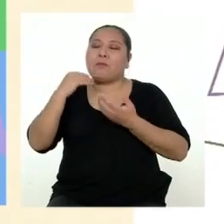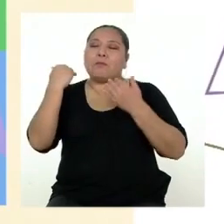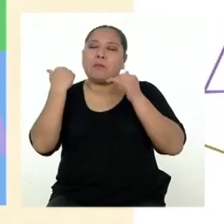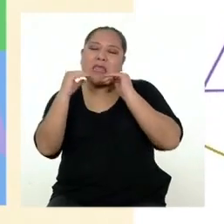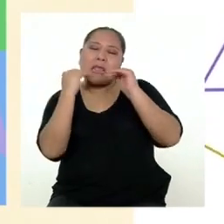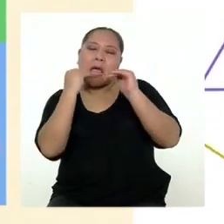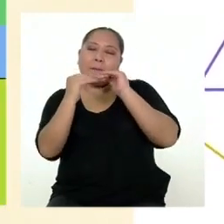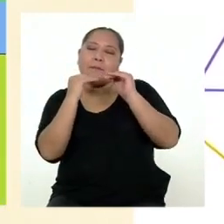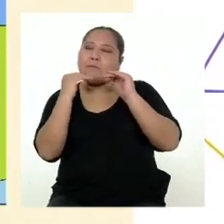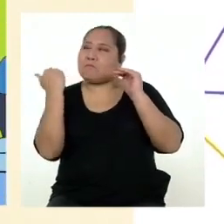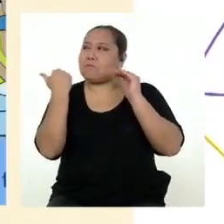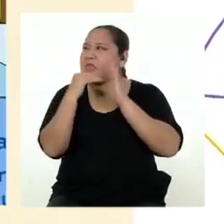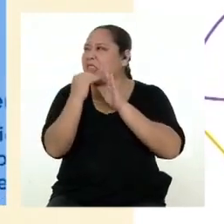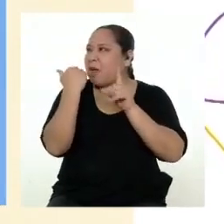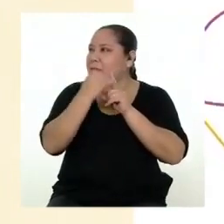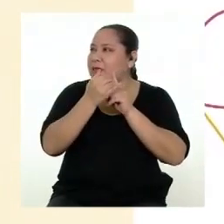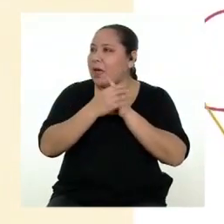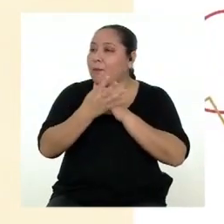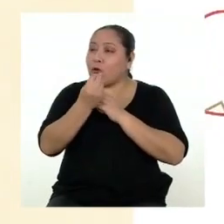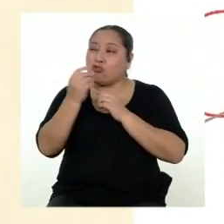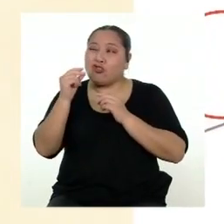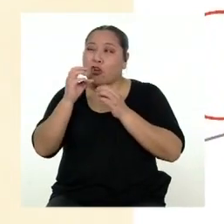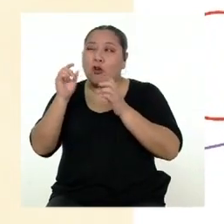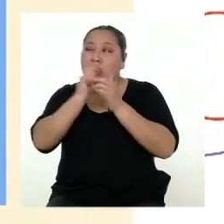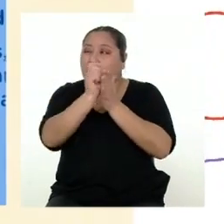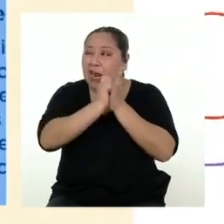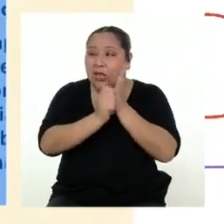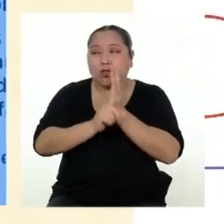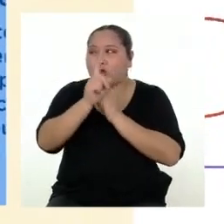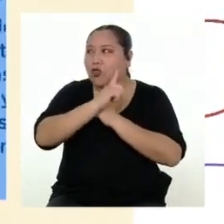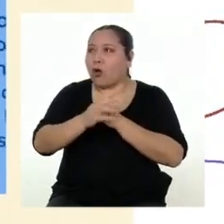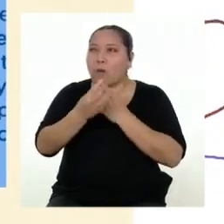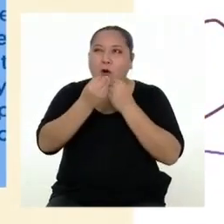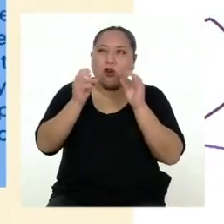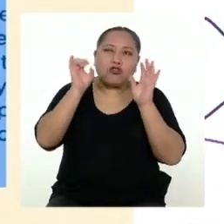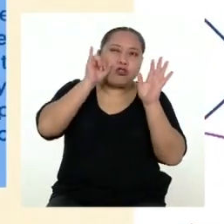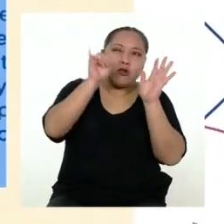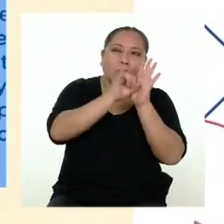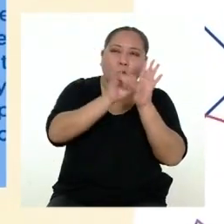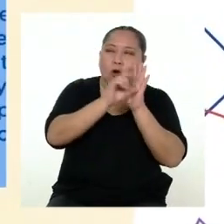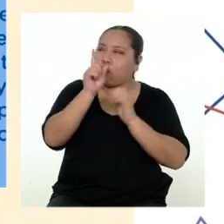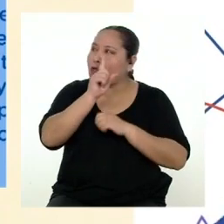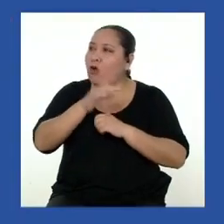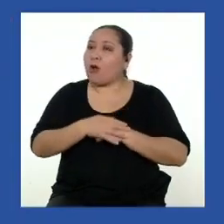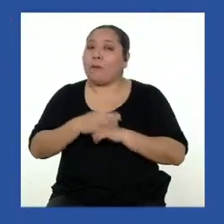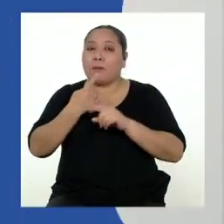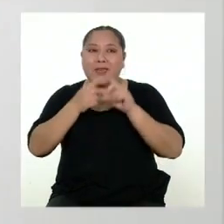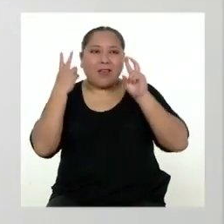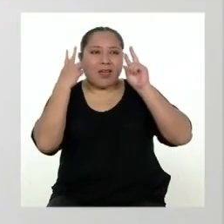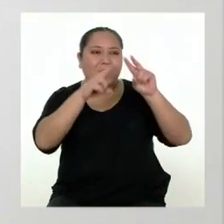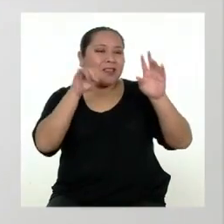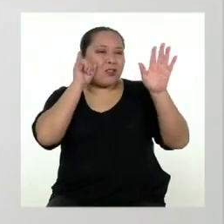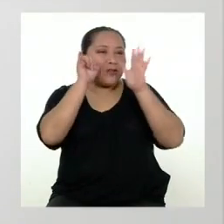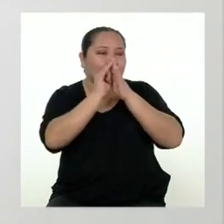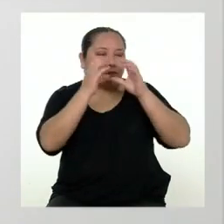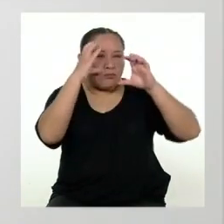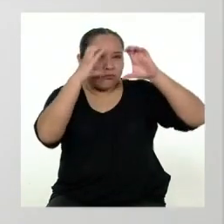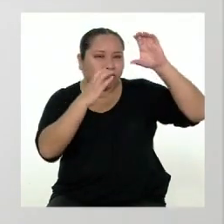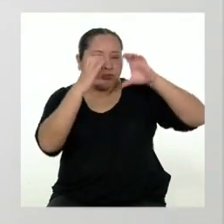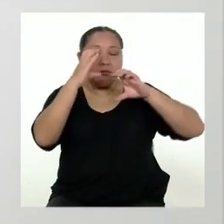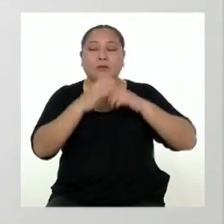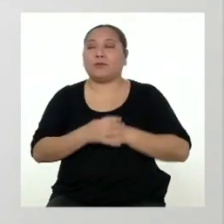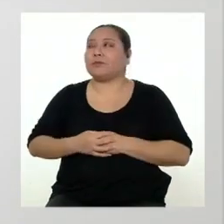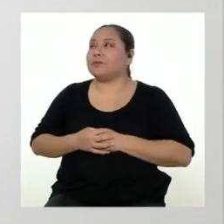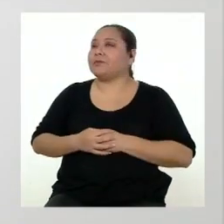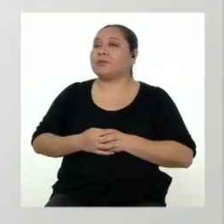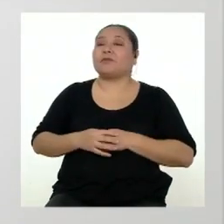ni mucho dibujo. En este ejemplo, profesora, veo que los títulos también llaman la atención. Muy bien. Ahora,